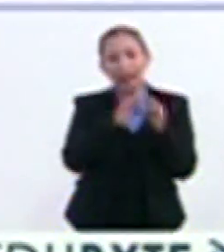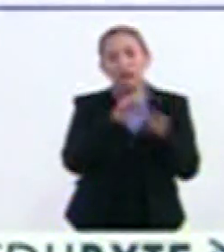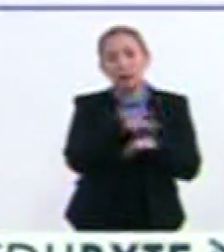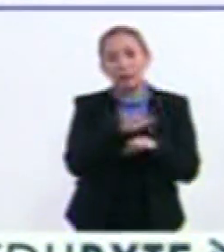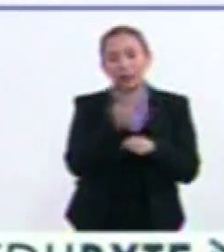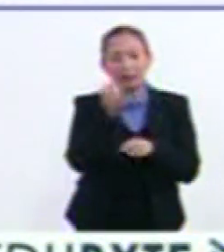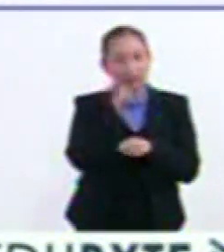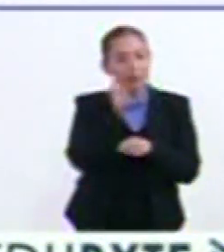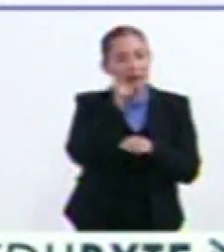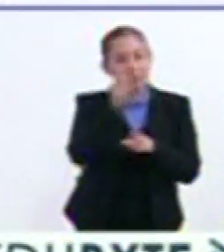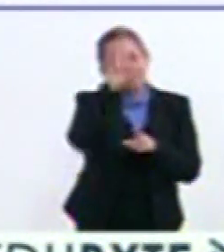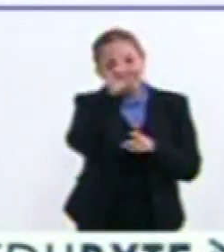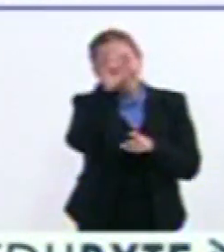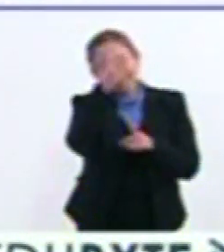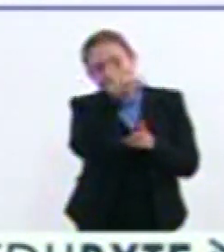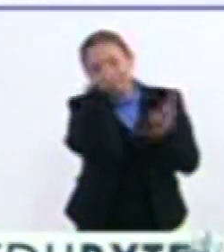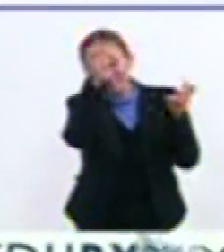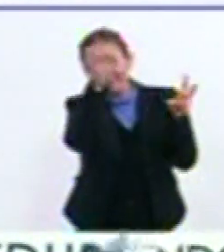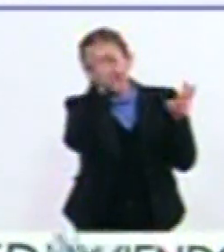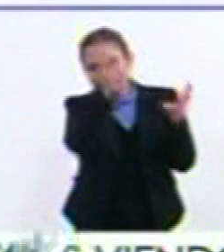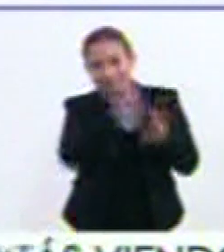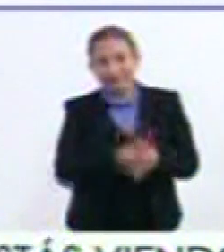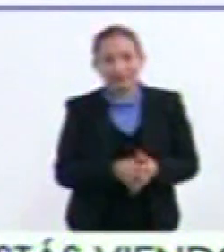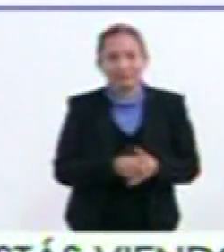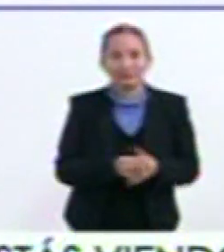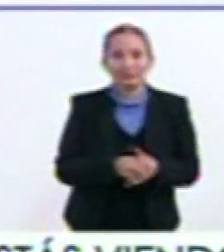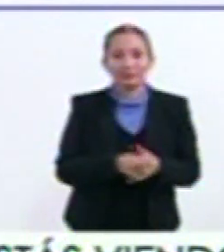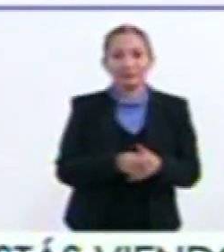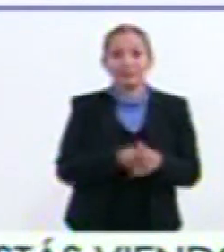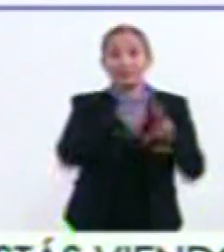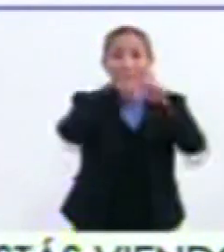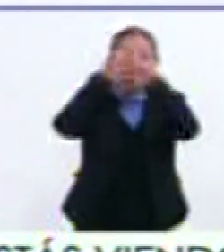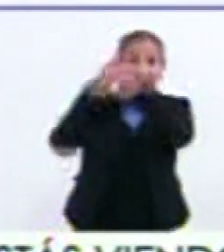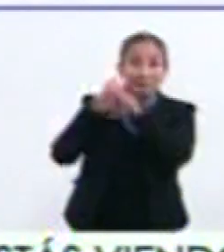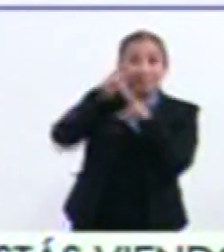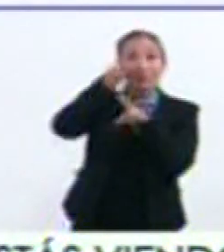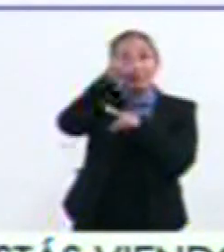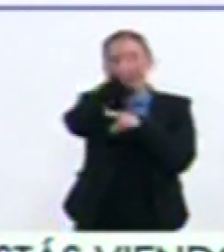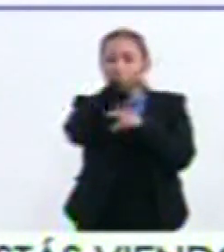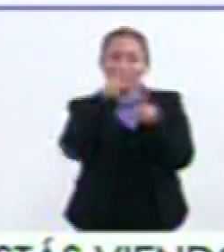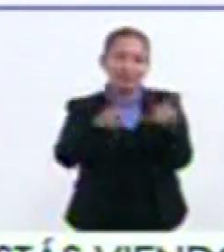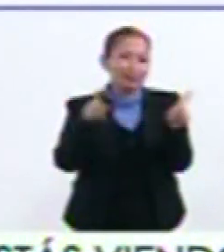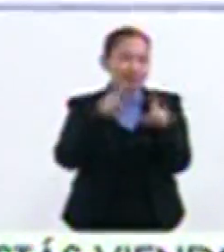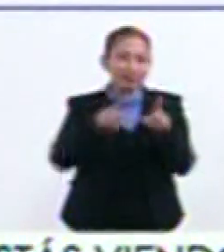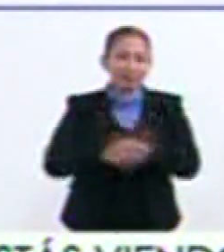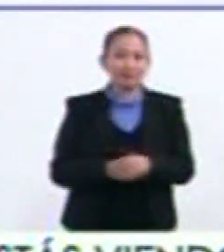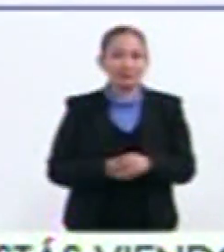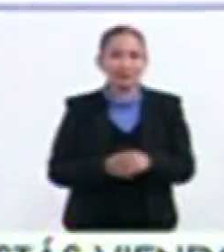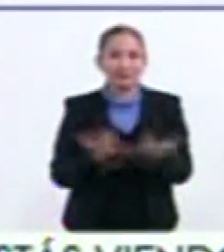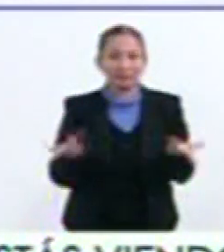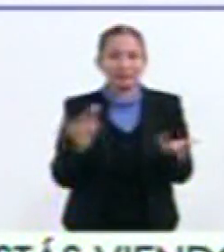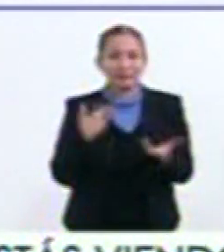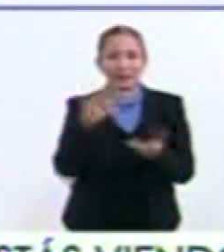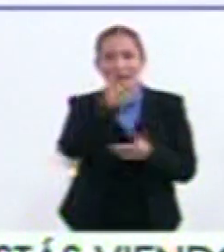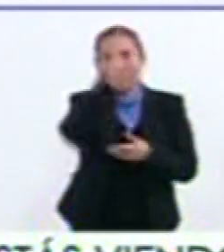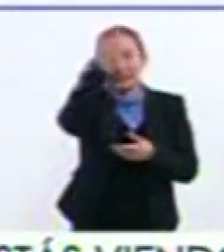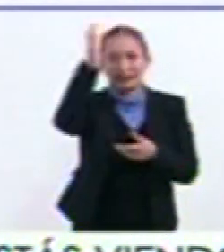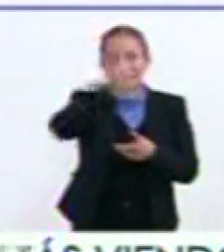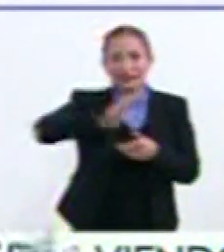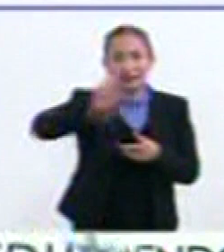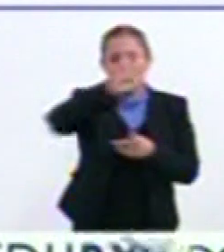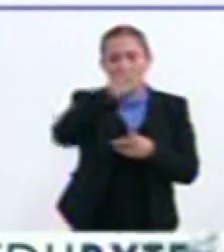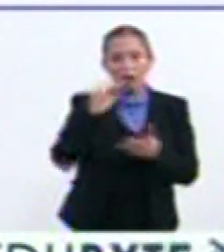con nosotros Siempre nos asesora En estas cuestiones De astronomía En fin Cuestiones de la mecánica celeste